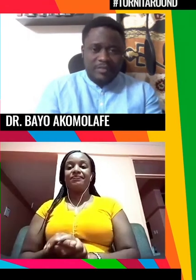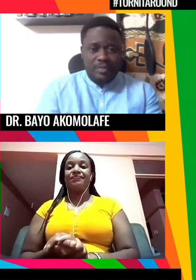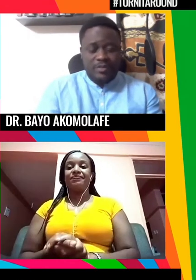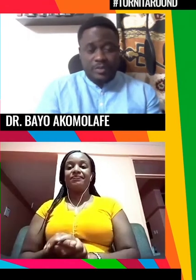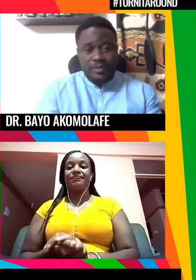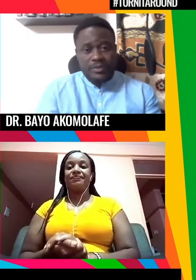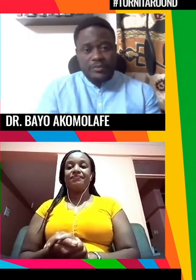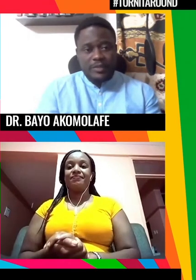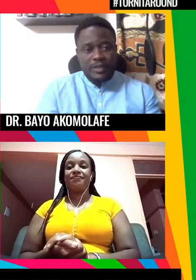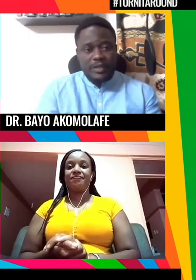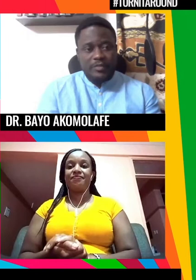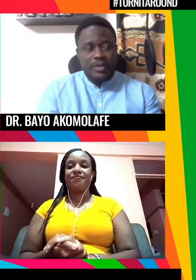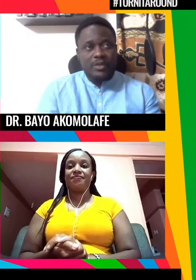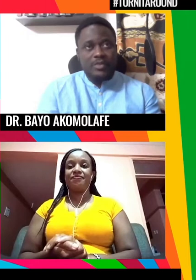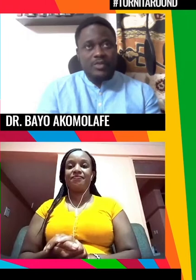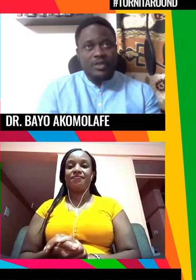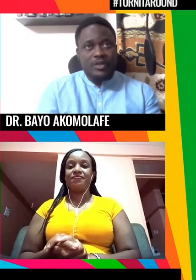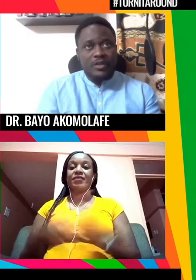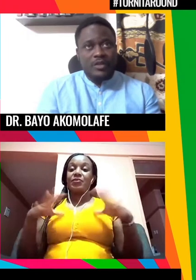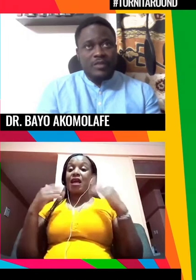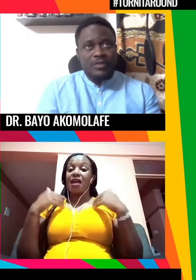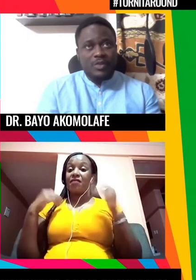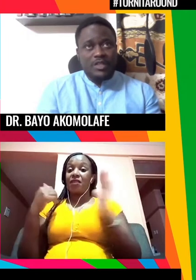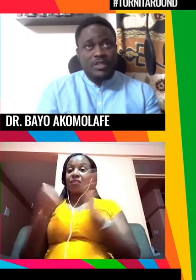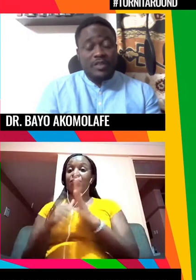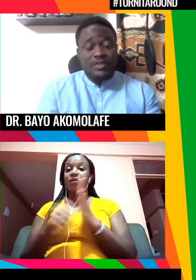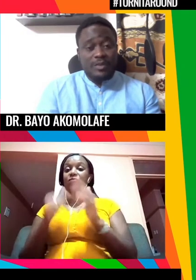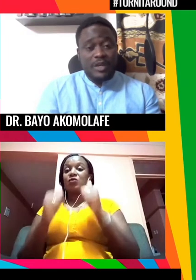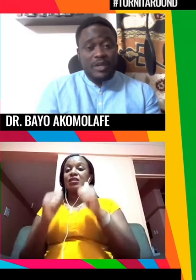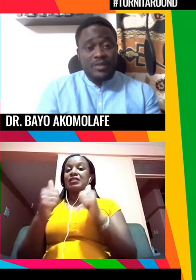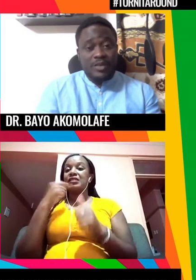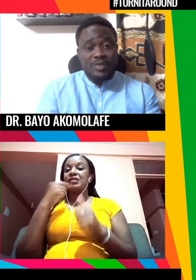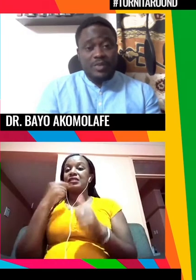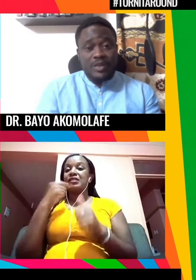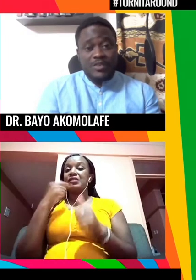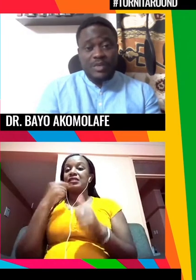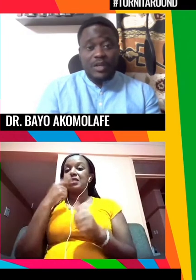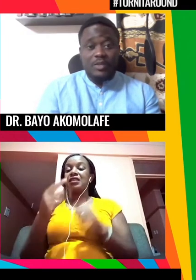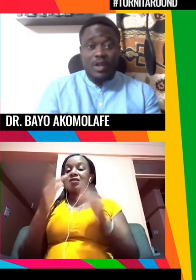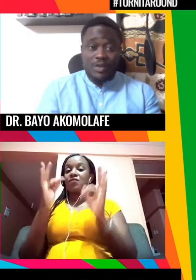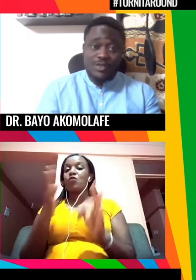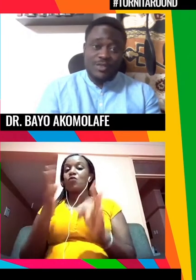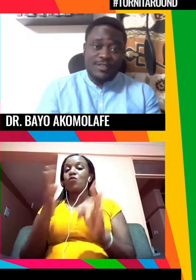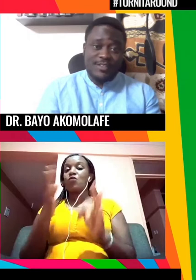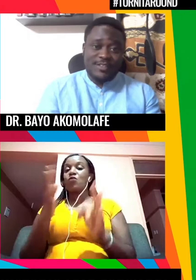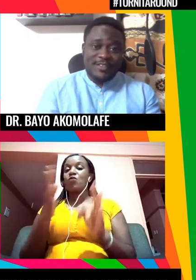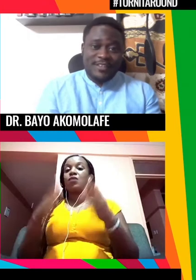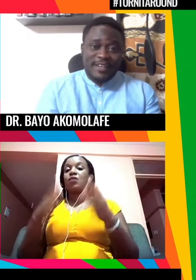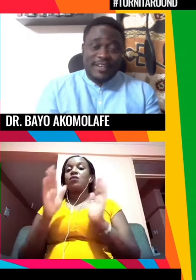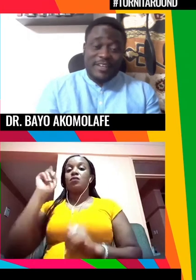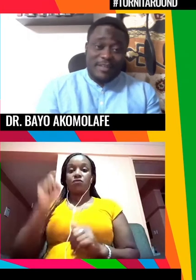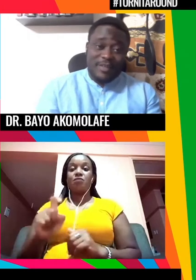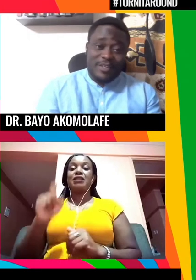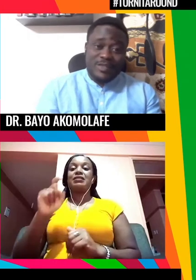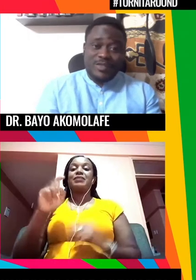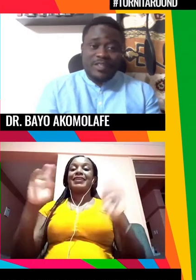sí, mi pueblo de Yorubá tiene un problema y si quieres bueno, tiene un proverbio